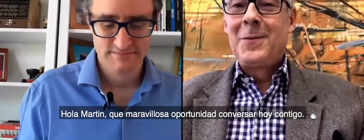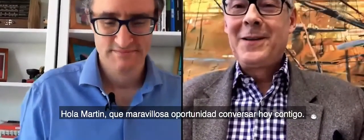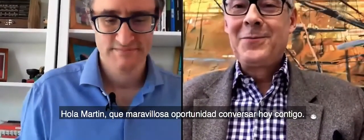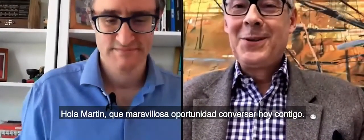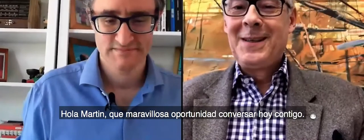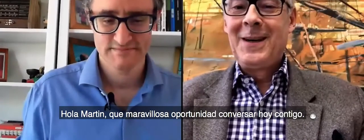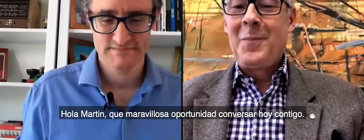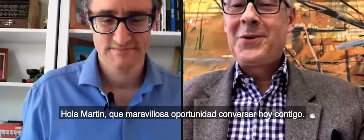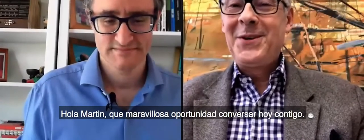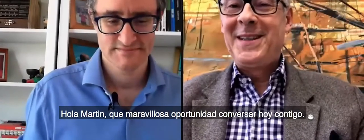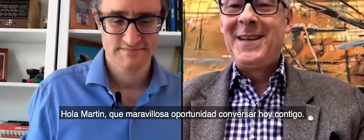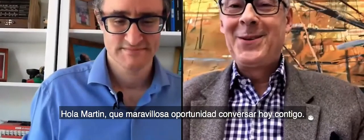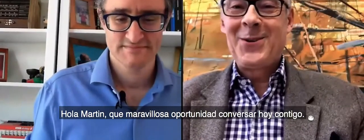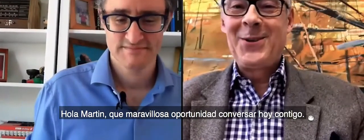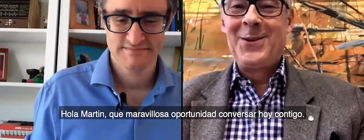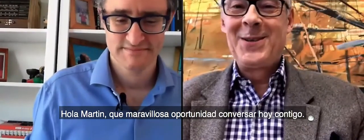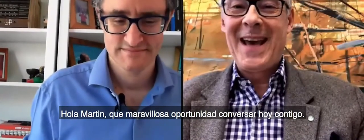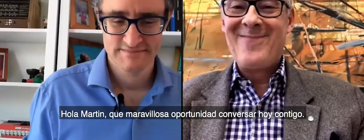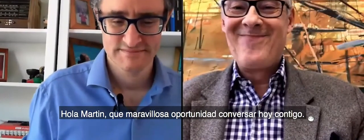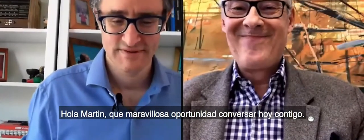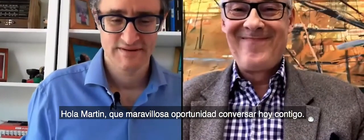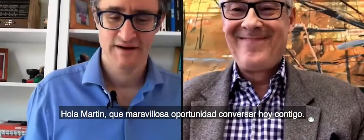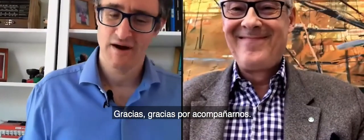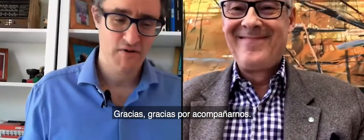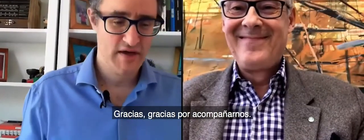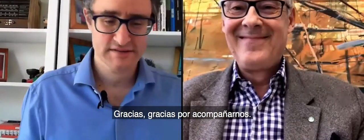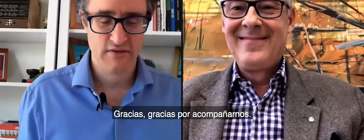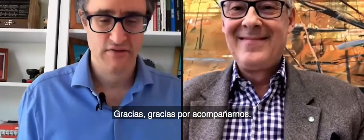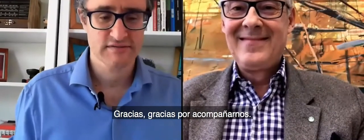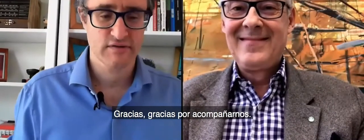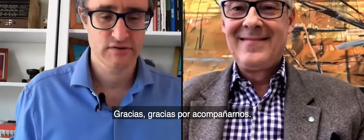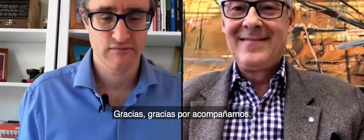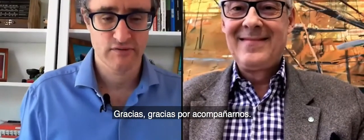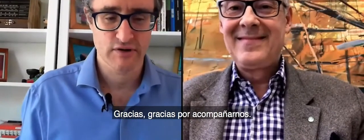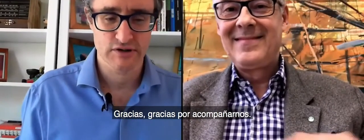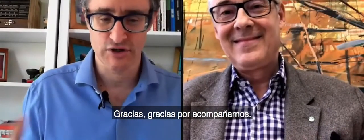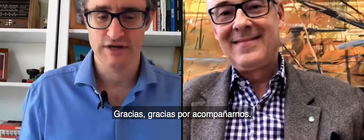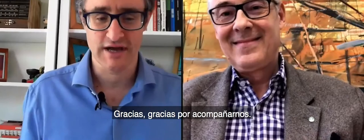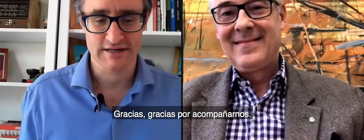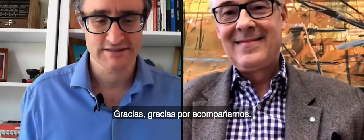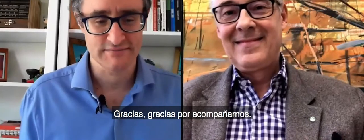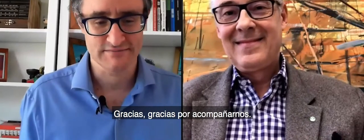What a wonderful opportunity to talk to you today. Oh, thanks. Thanks for you for joining us.